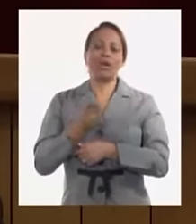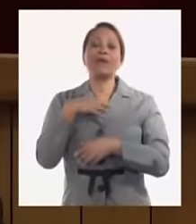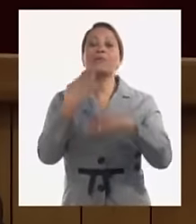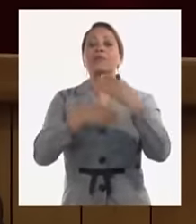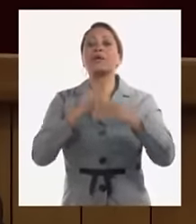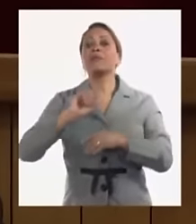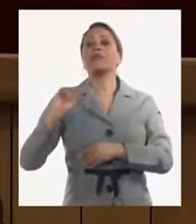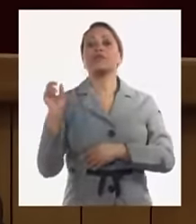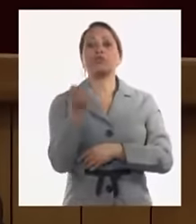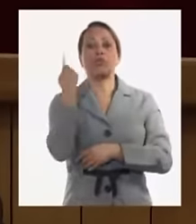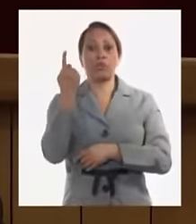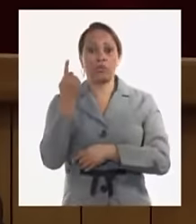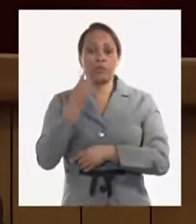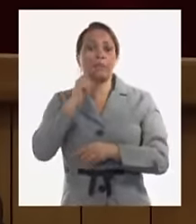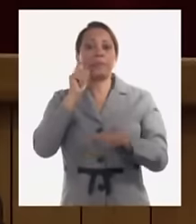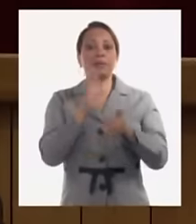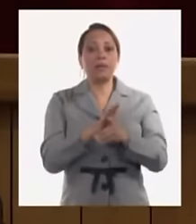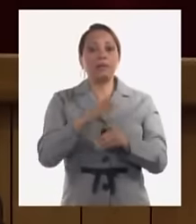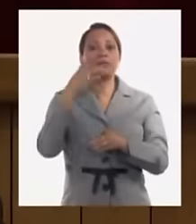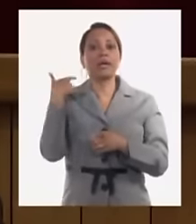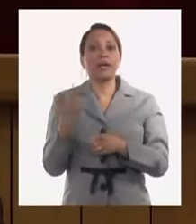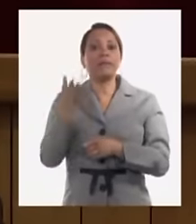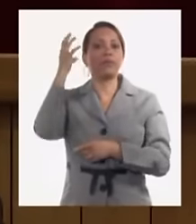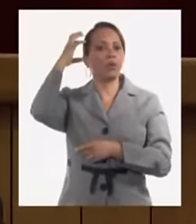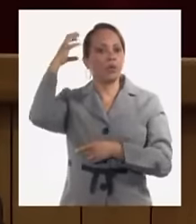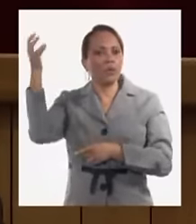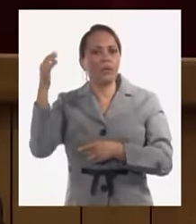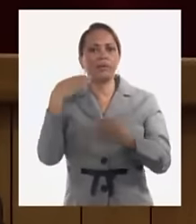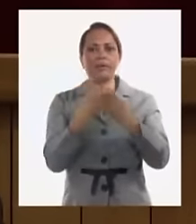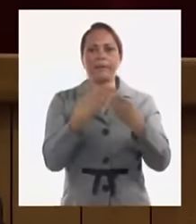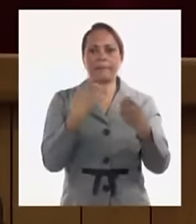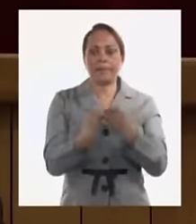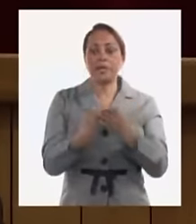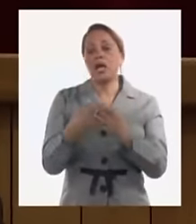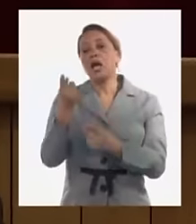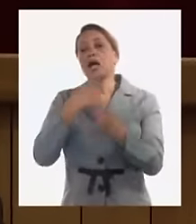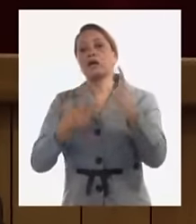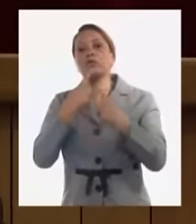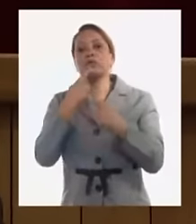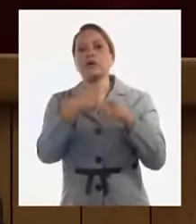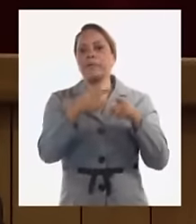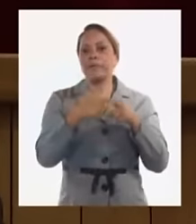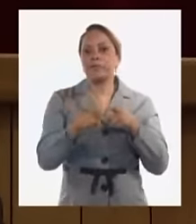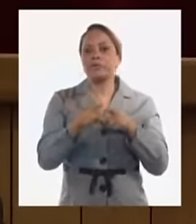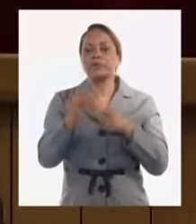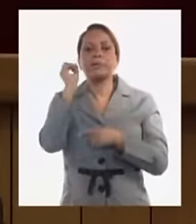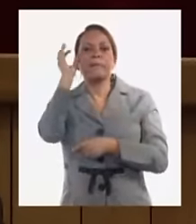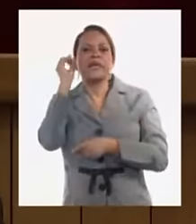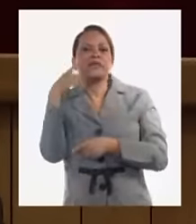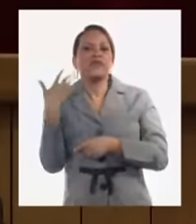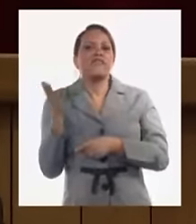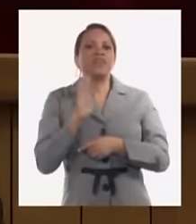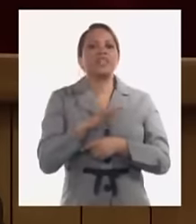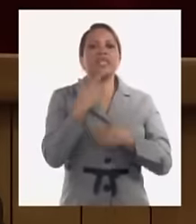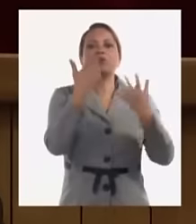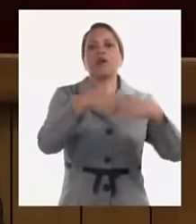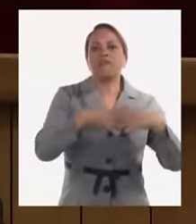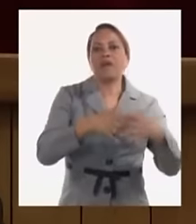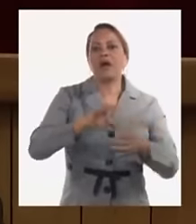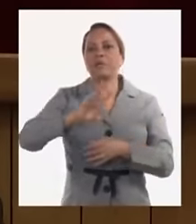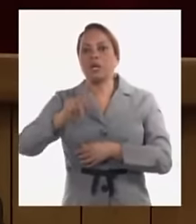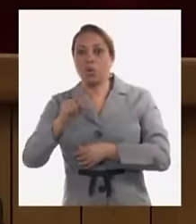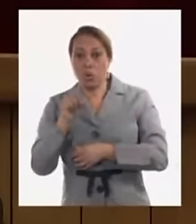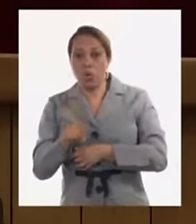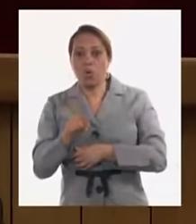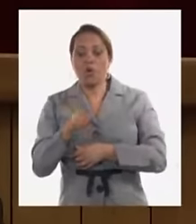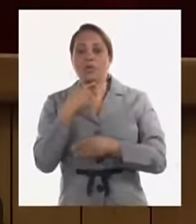empezando por el gobierno y los sistemas empresariales porque muchos de los productos los inventos vienen de una fábrica vienen de un almacén